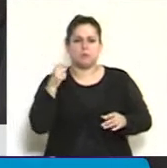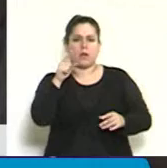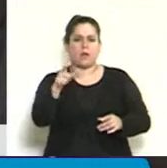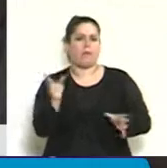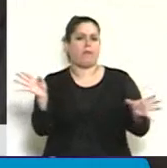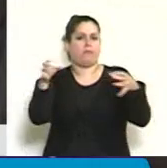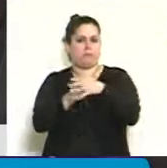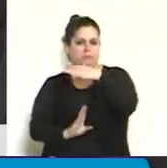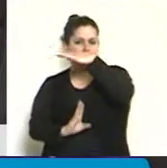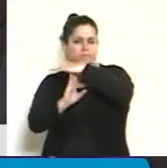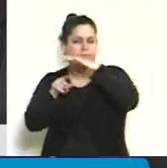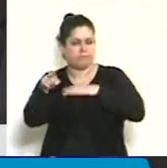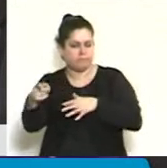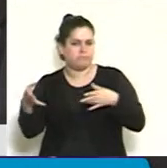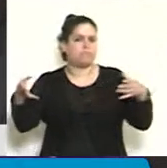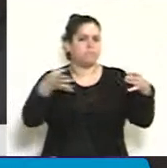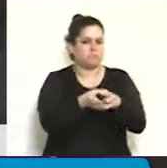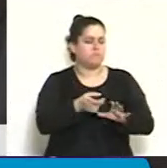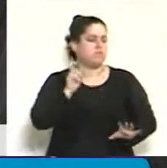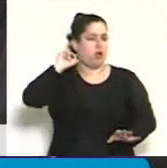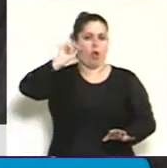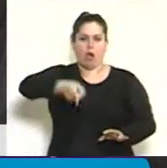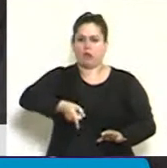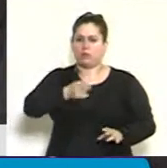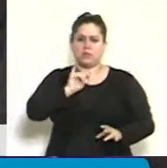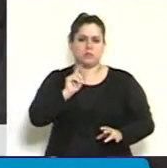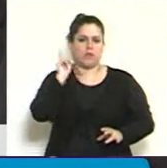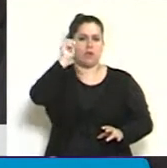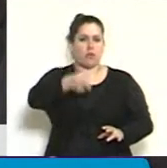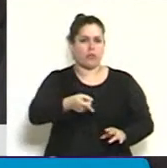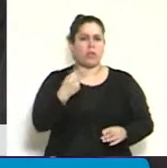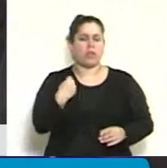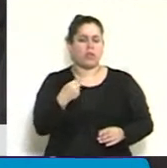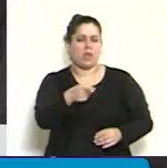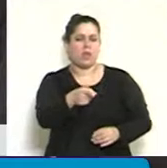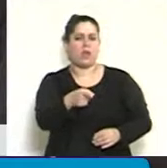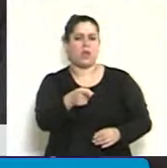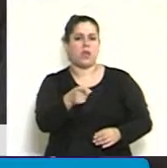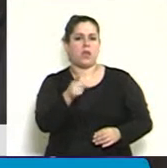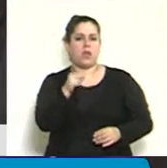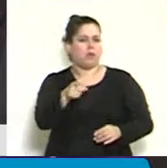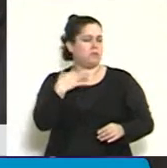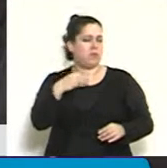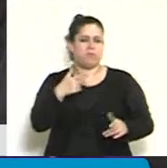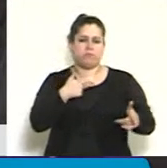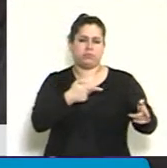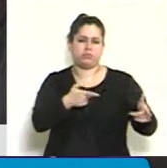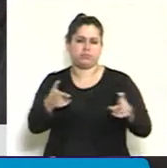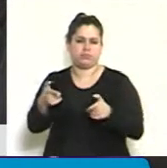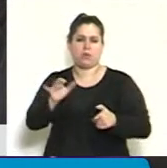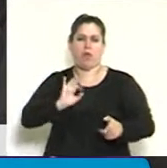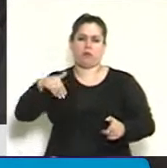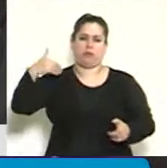Mayor Conjunto, emanó la orden que prefiguraría el baño de sangre de unos años después,